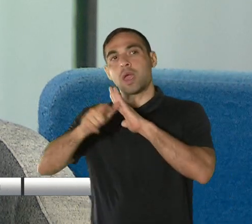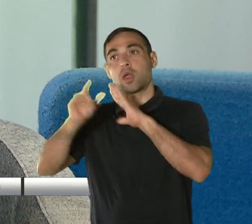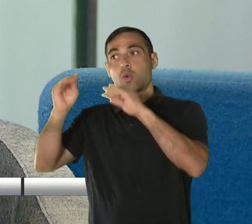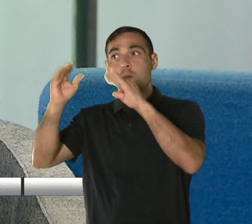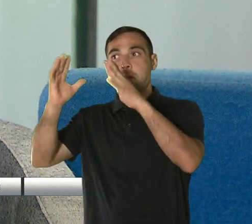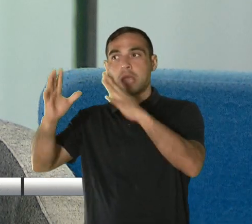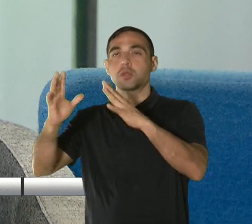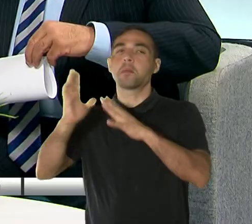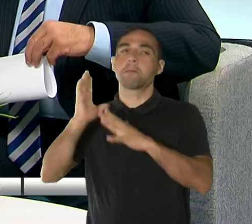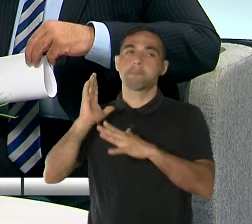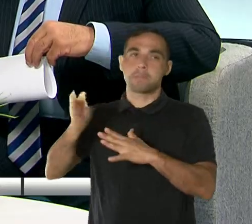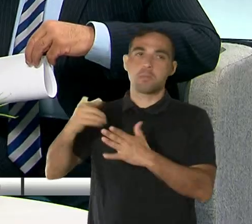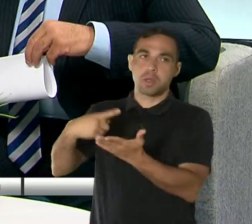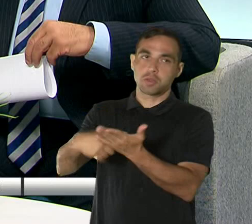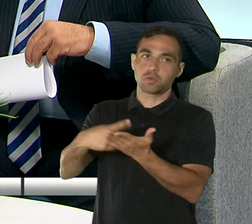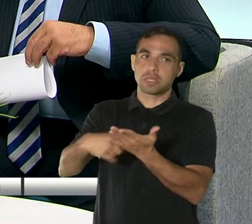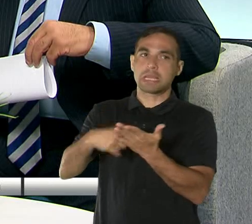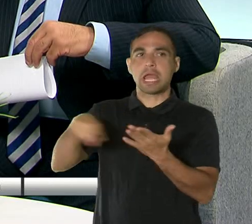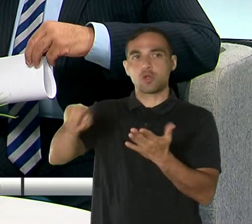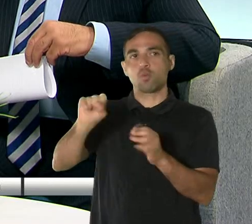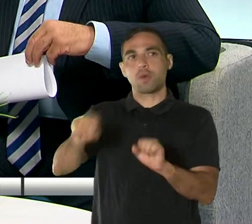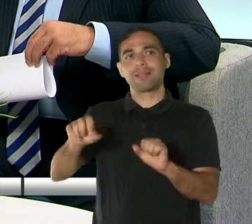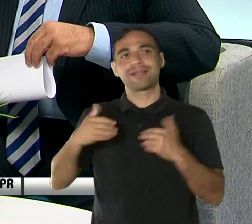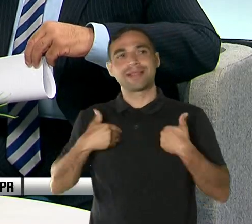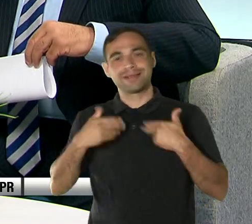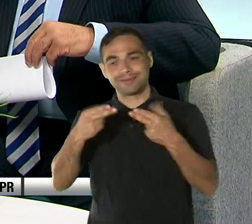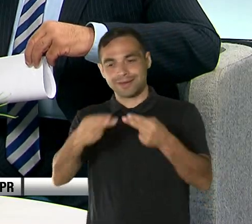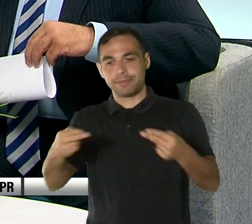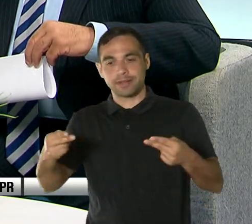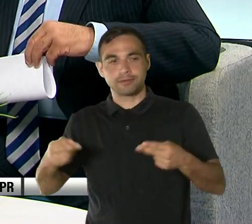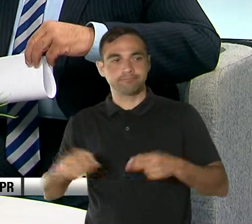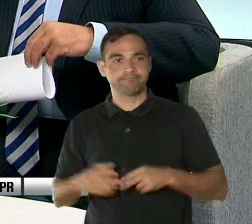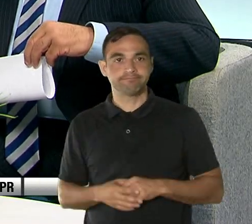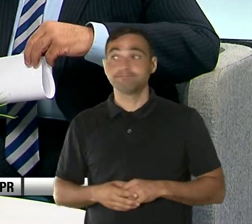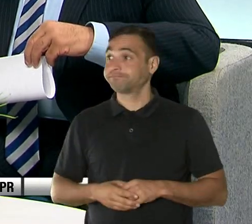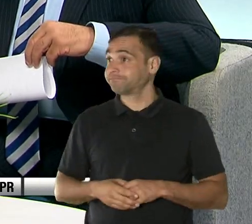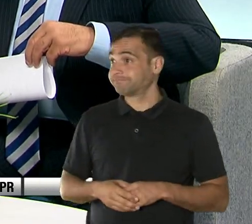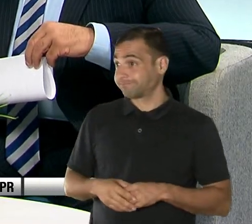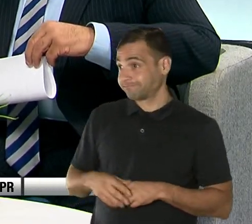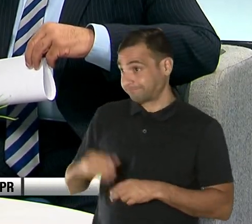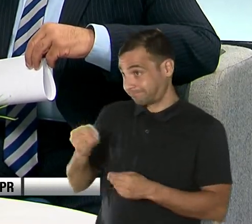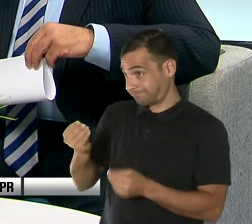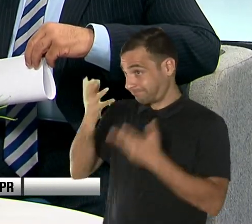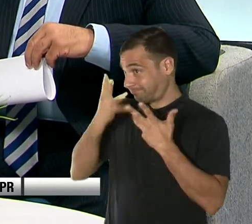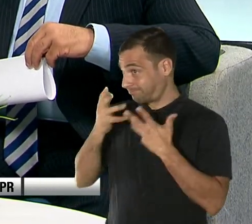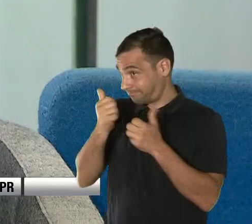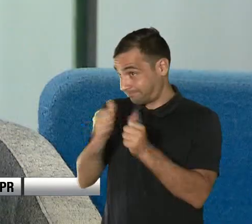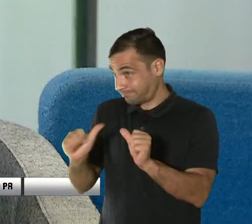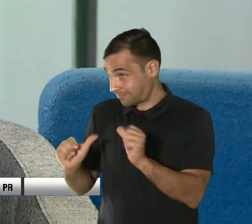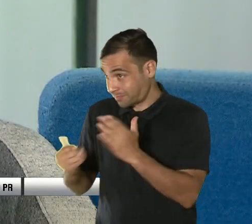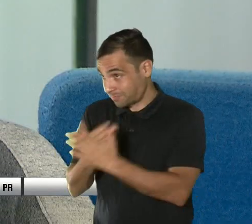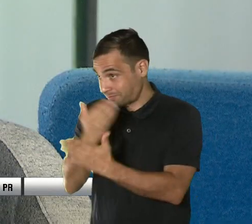necesarias. Con nuestra parte, por favor, manténganos al tanto sobre el proceso. Así será. Muchas gracias por estar acá con nosotros. Bien.